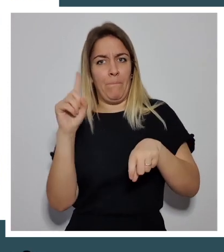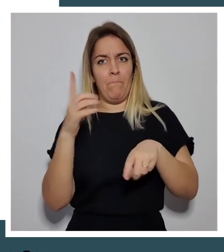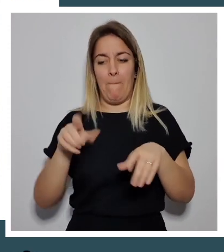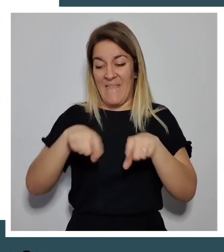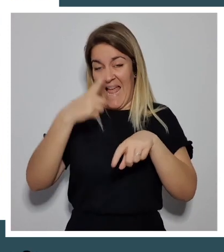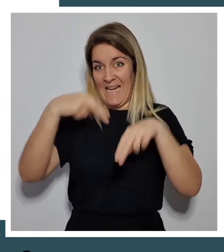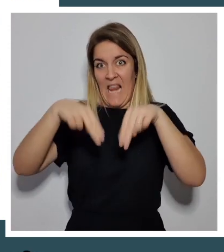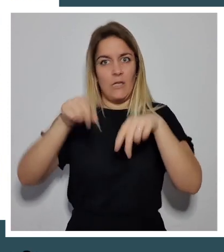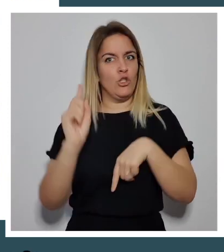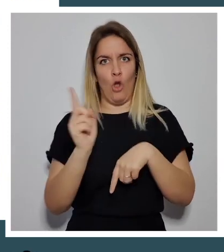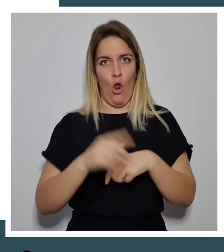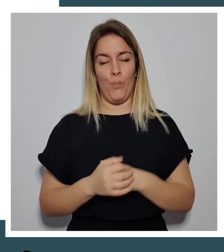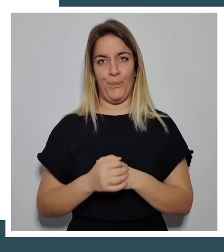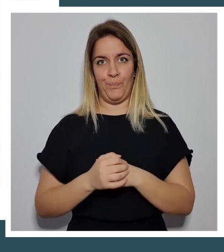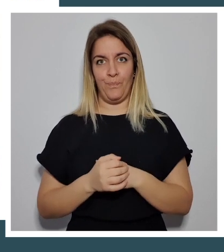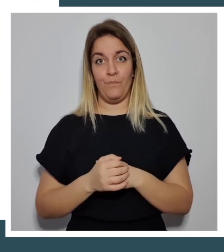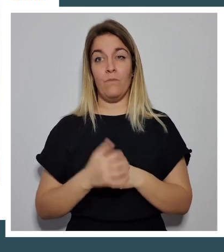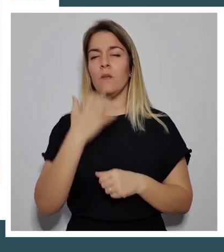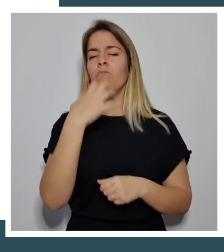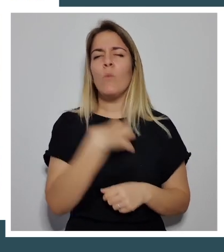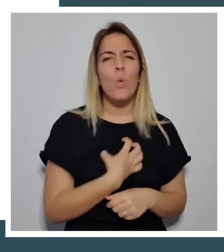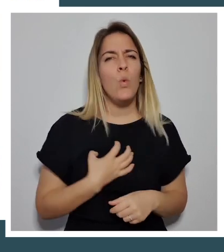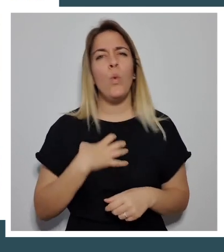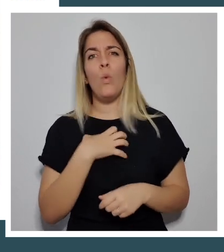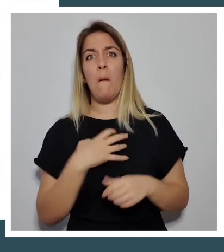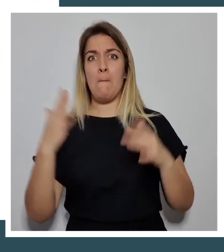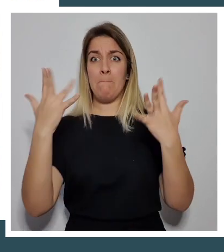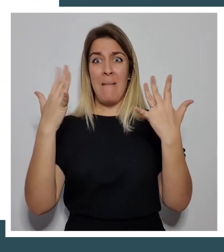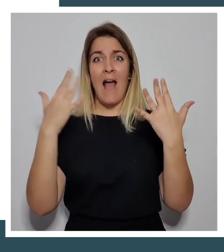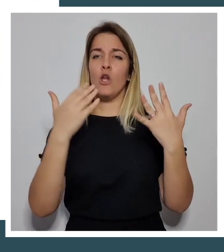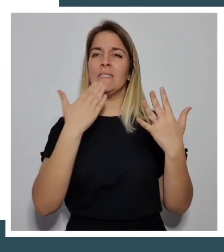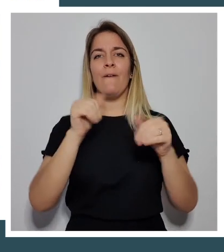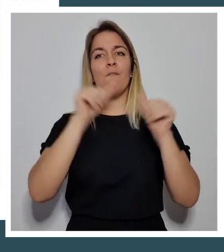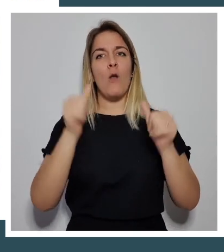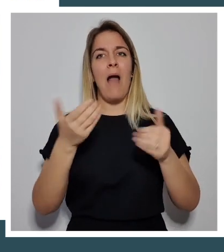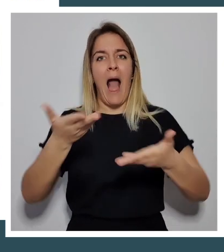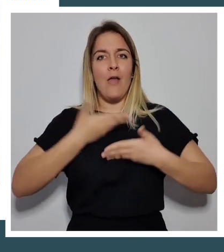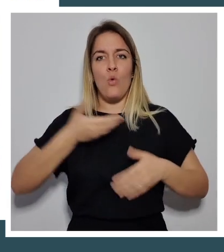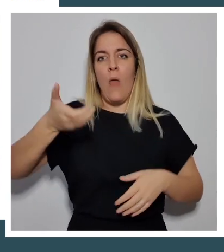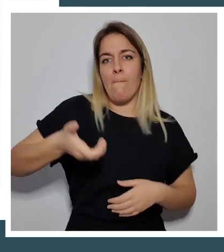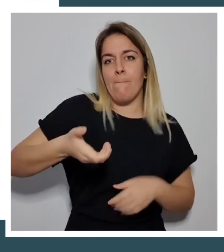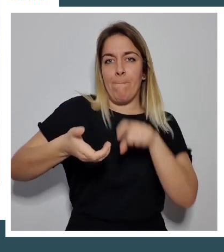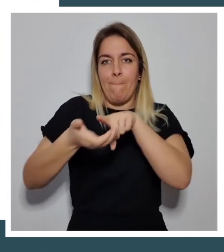cuesta mucho la pierna, podemos incluso ayudarnos con las otras manos y que sean nuestros brazos los que realicen el movimiento.